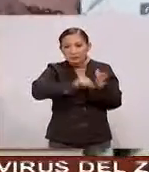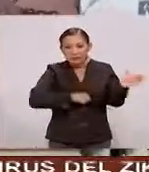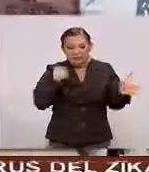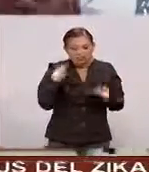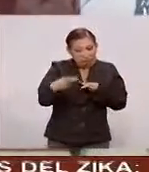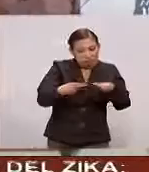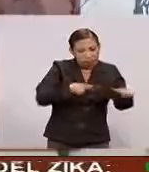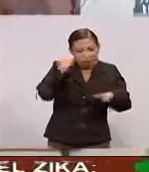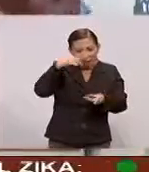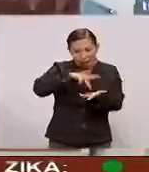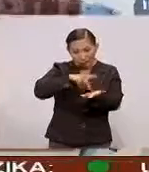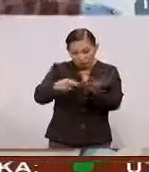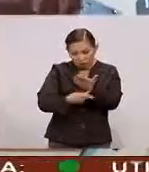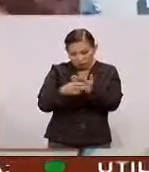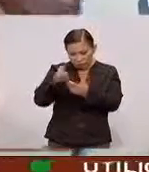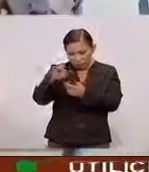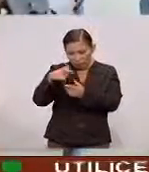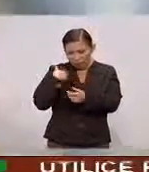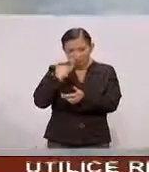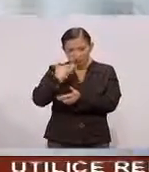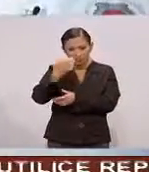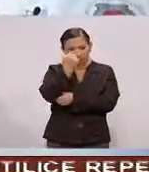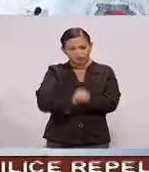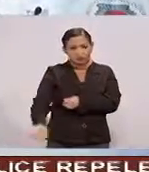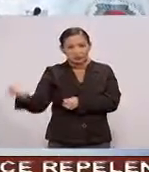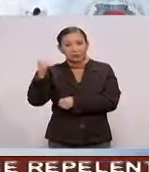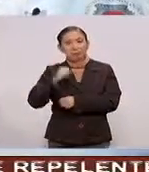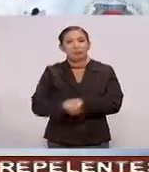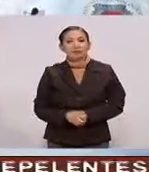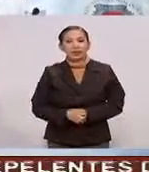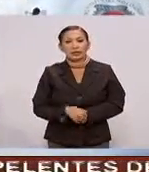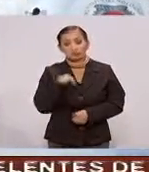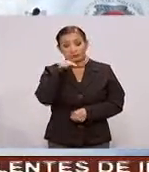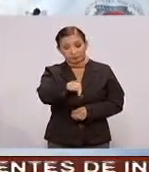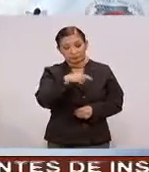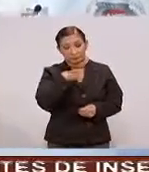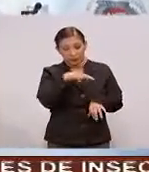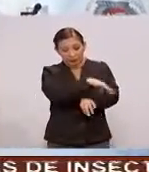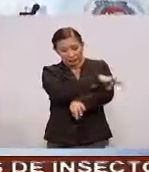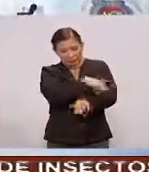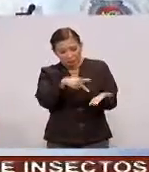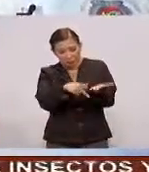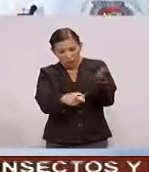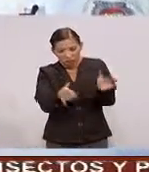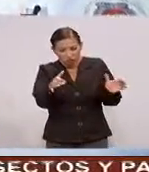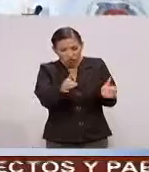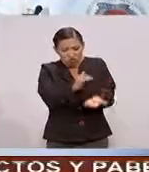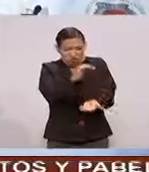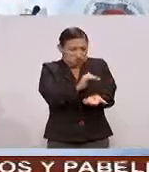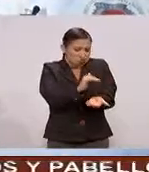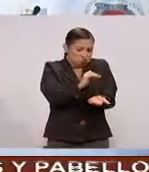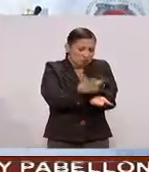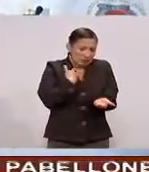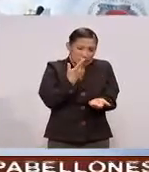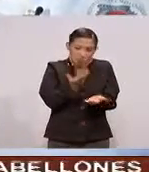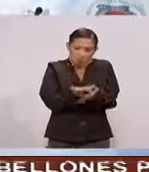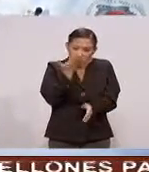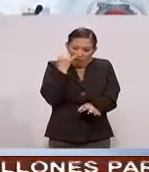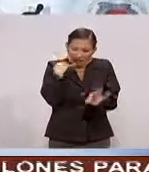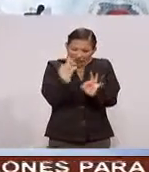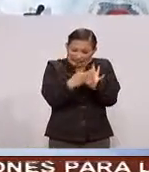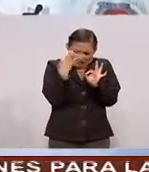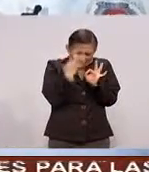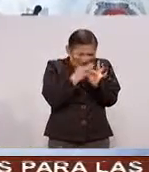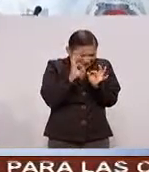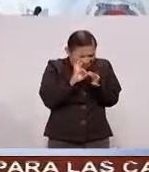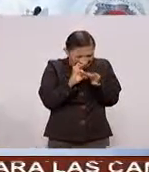Para tener Un prototipo De robot competitivo Son prototipos Muy pequeños Y a su vez Requieren mucha curia Mucha precisión